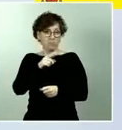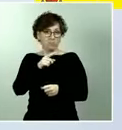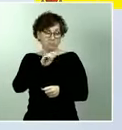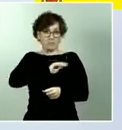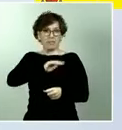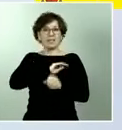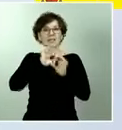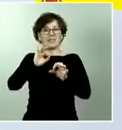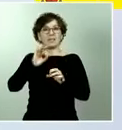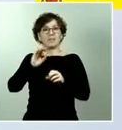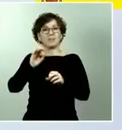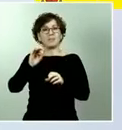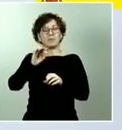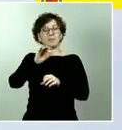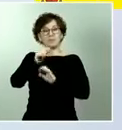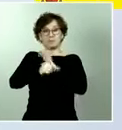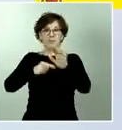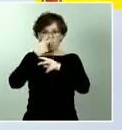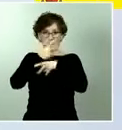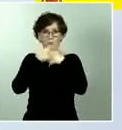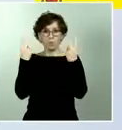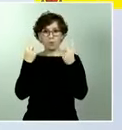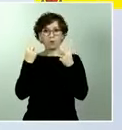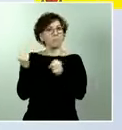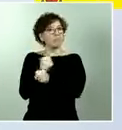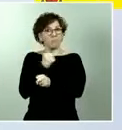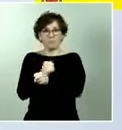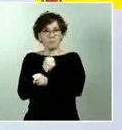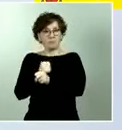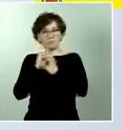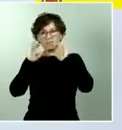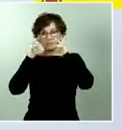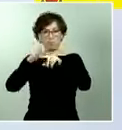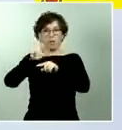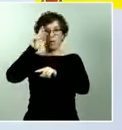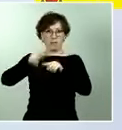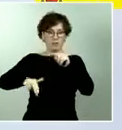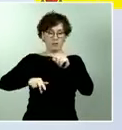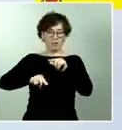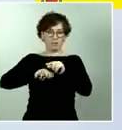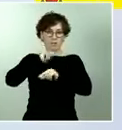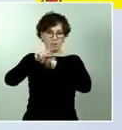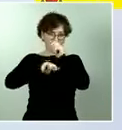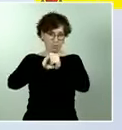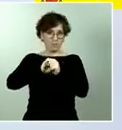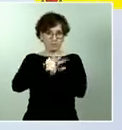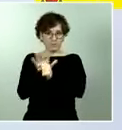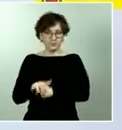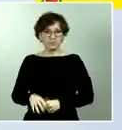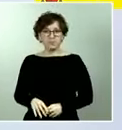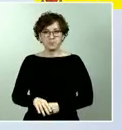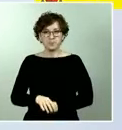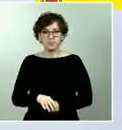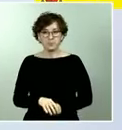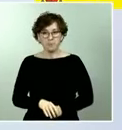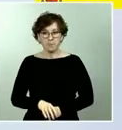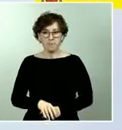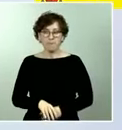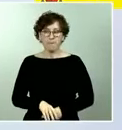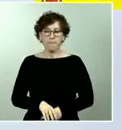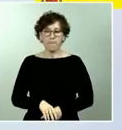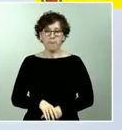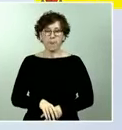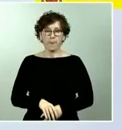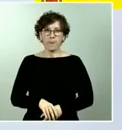lo mejor de sí mismos para vencer esta pandemia. Precisamente creo que es importante que señalemos el